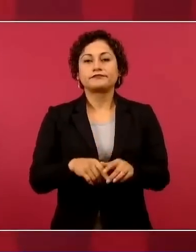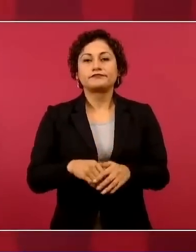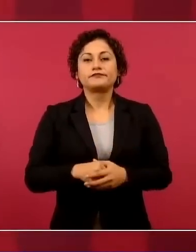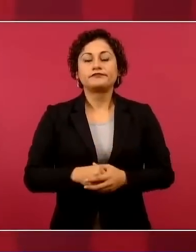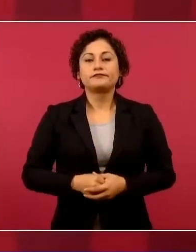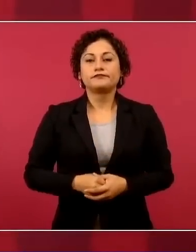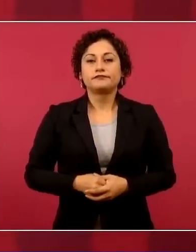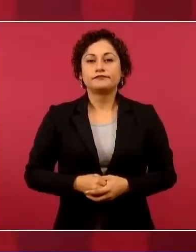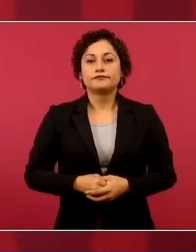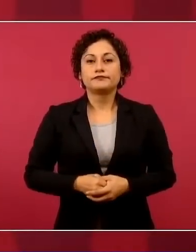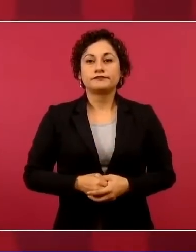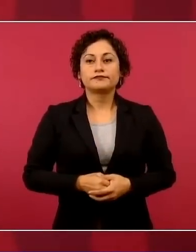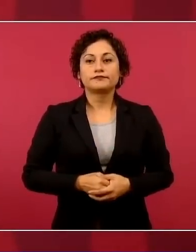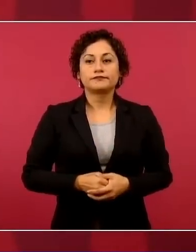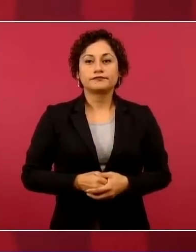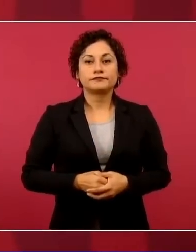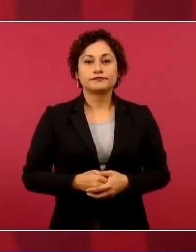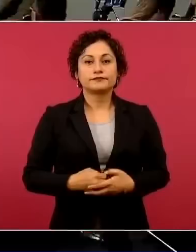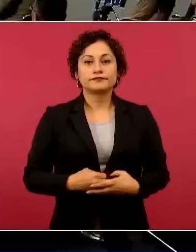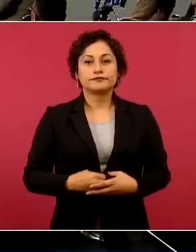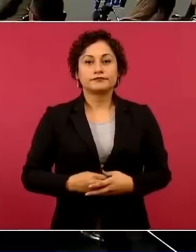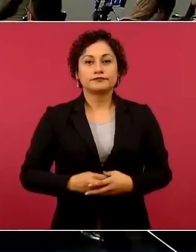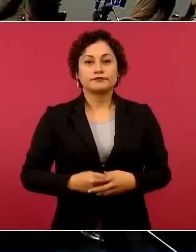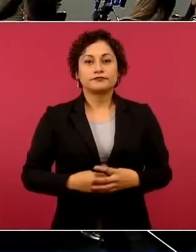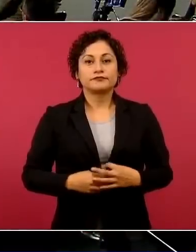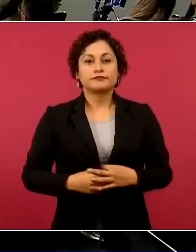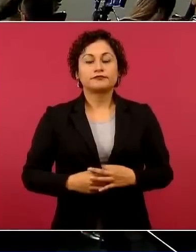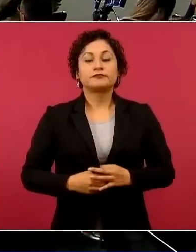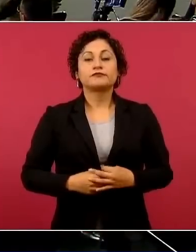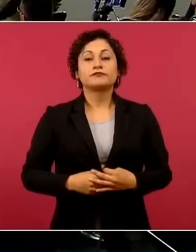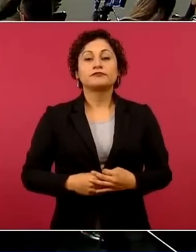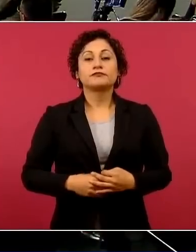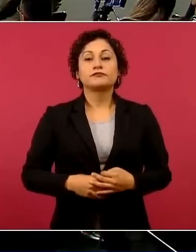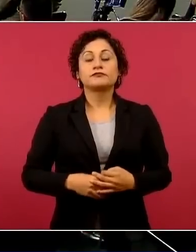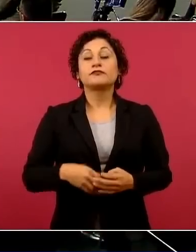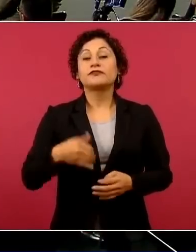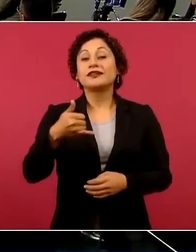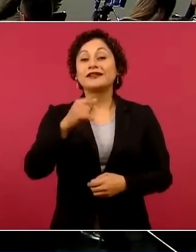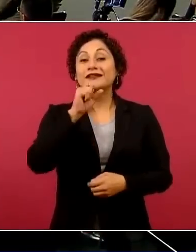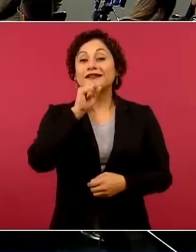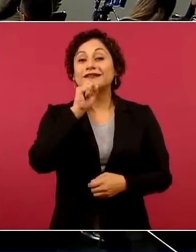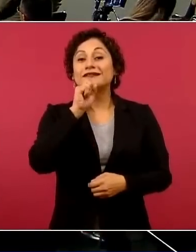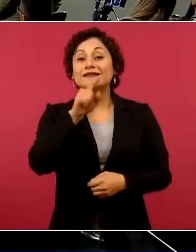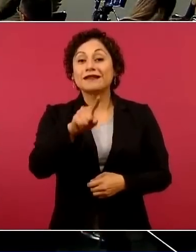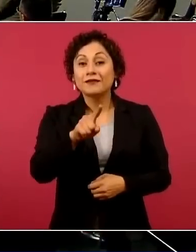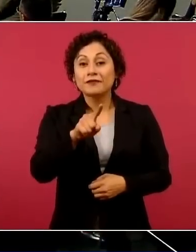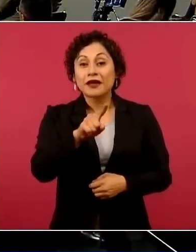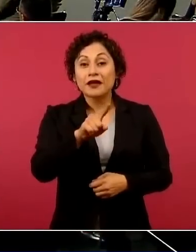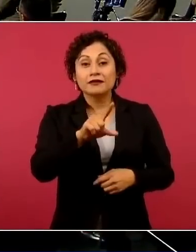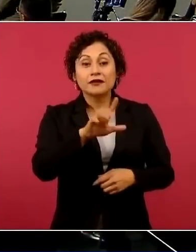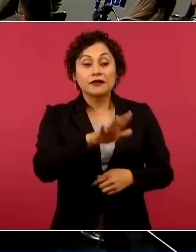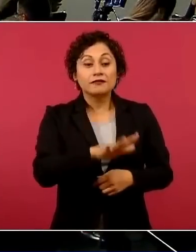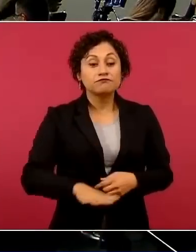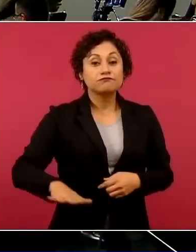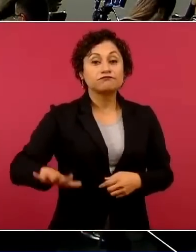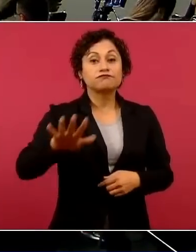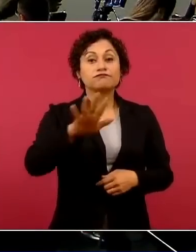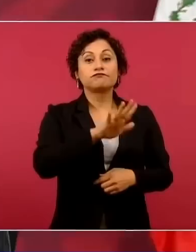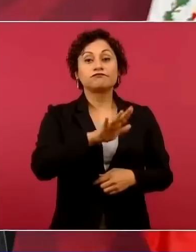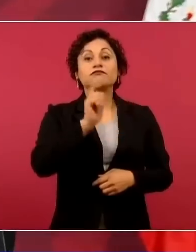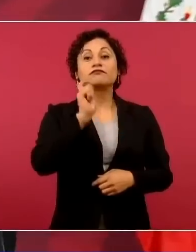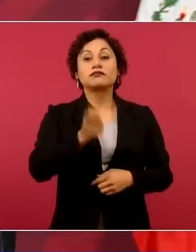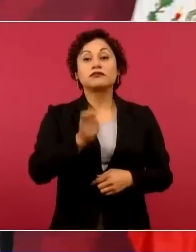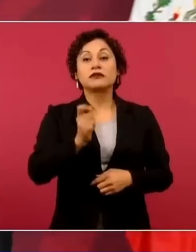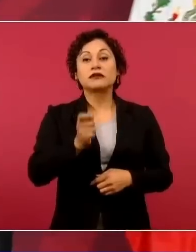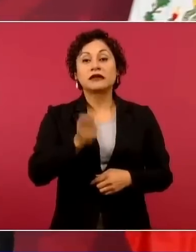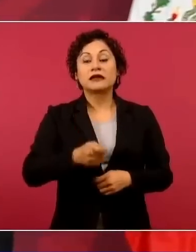Y en lo cualitativo, pues imagínense, un